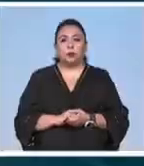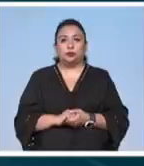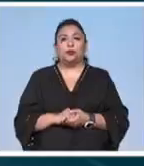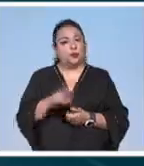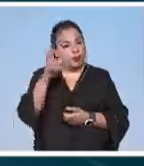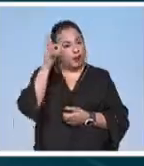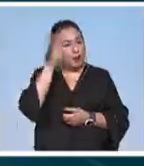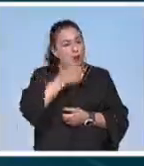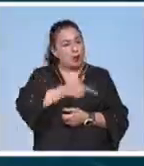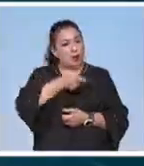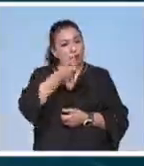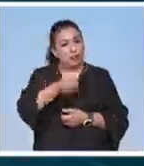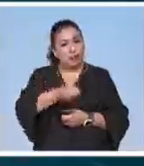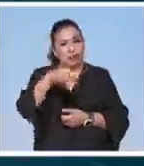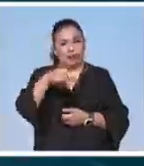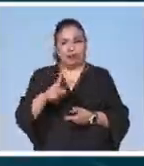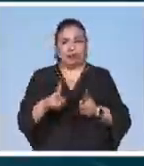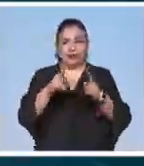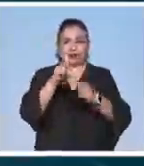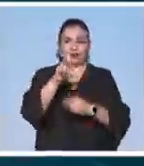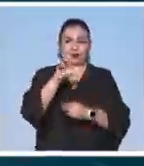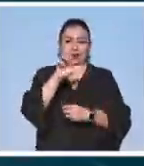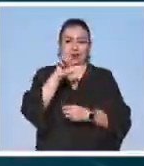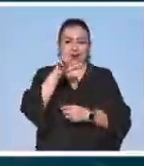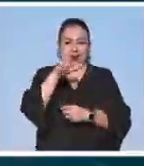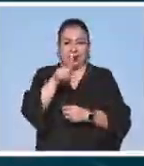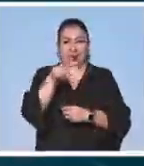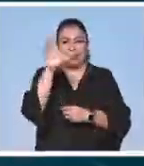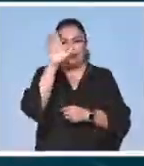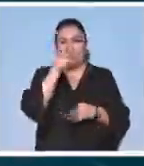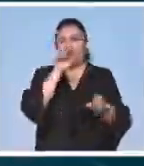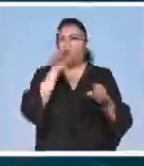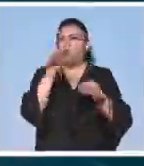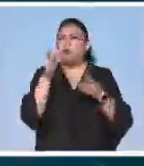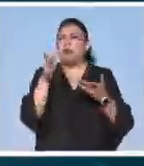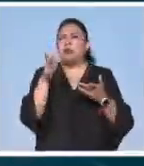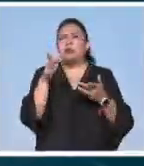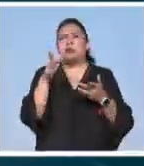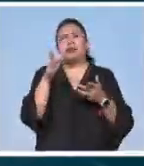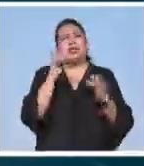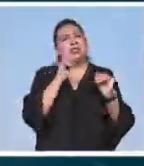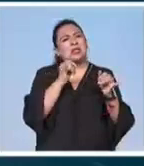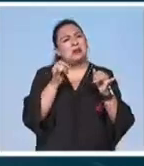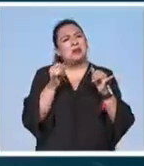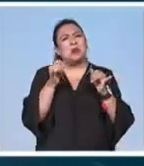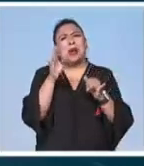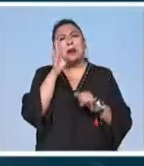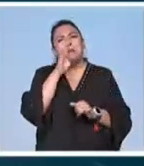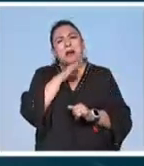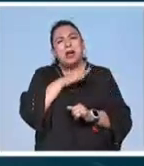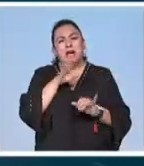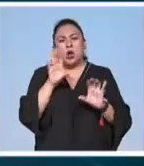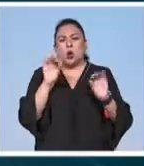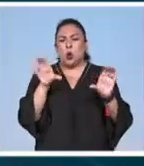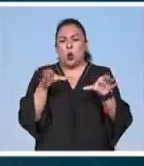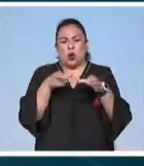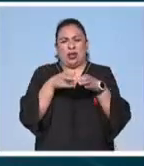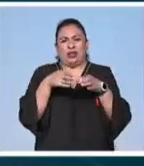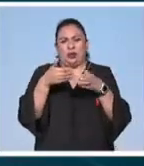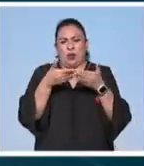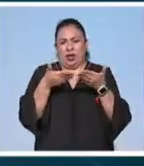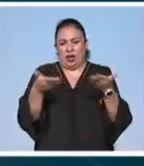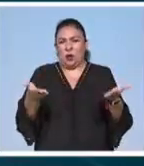qué tal qué gusto saludarlos en liminal la ciencia en movimiento cuáles son los males individuales y colectivos de nuestro tiempo